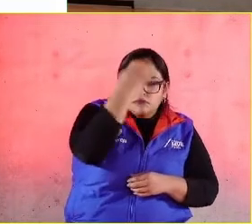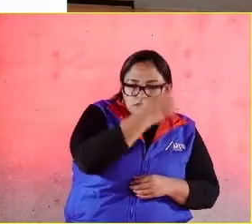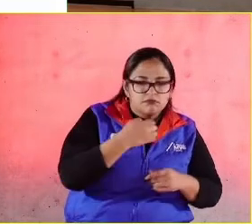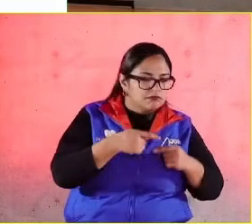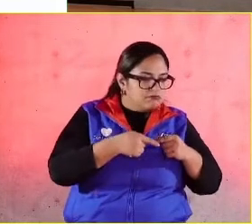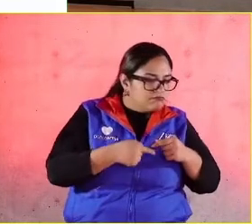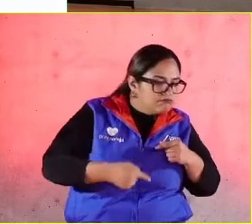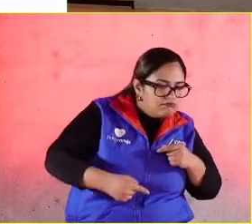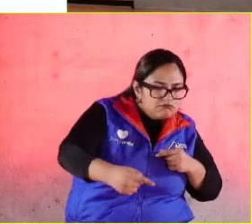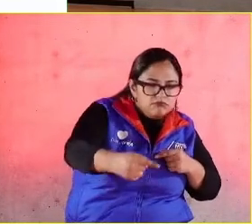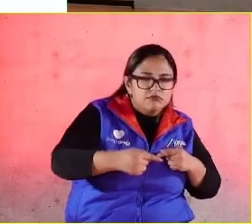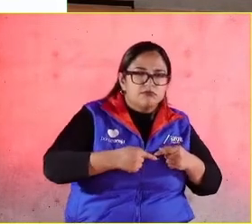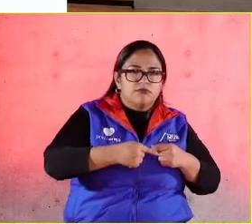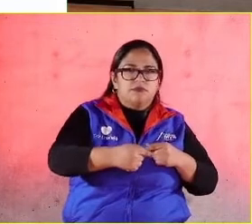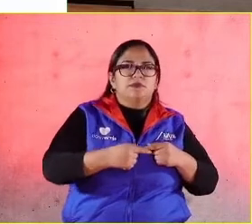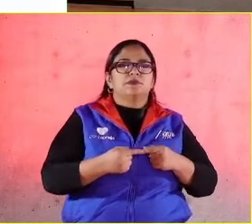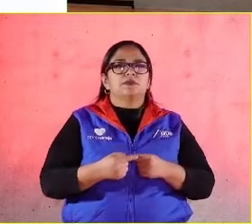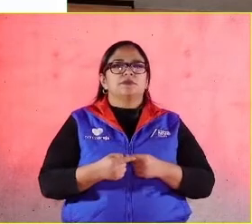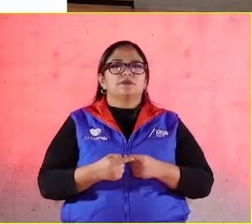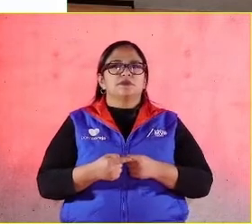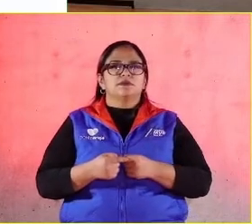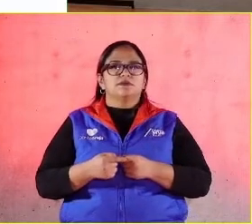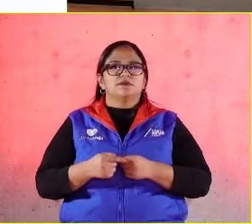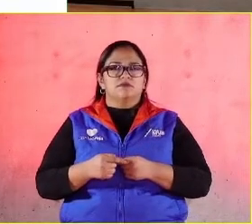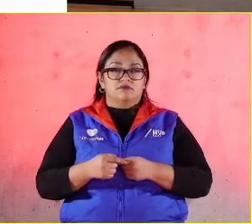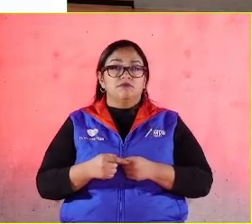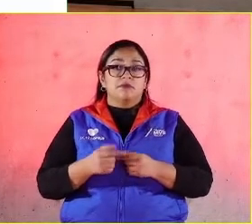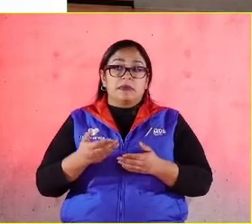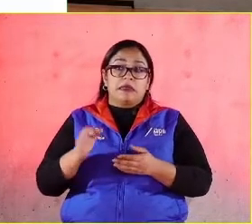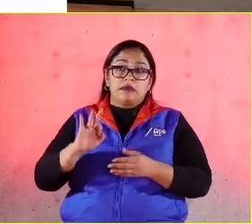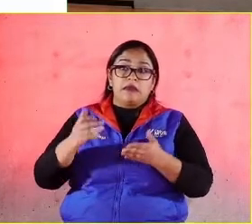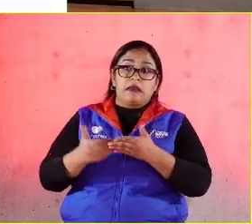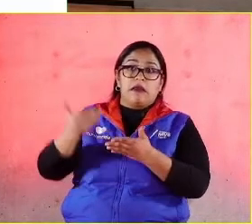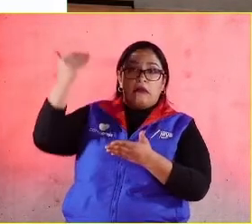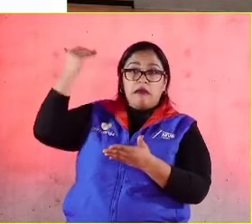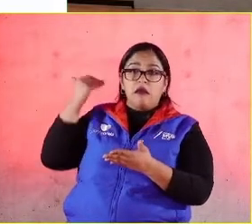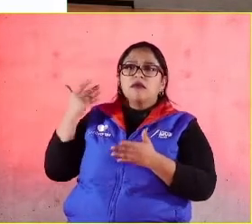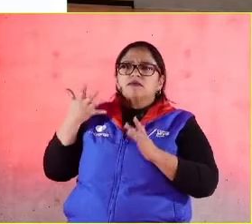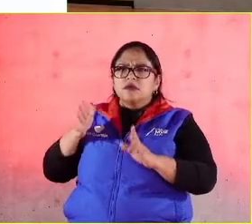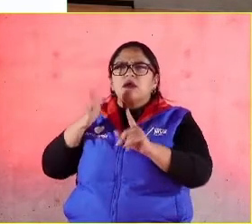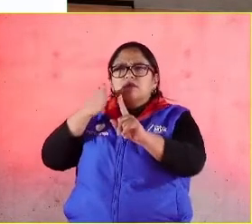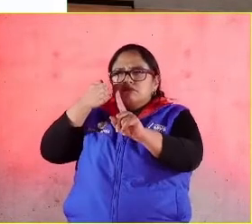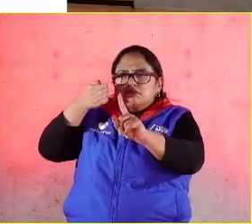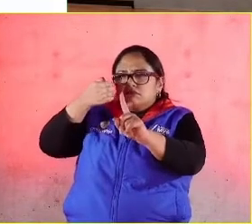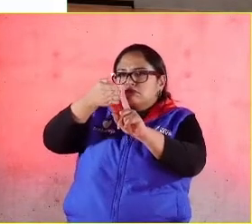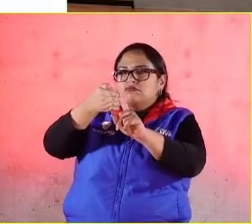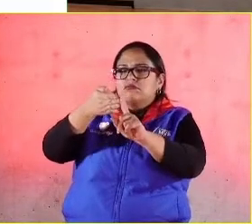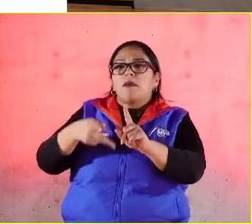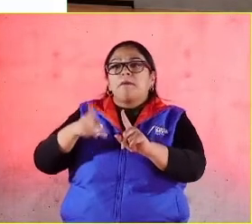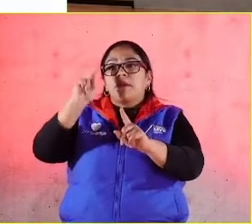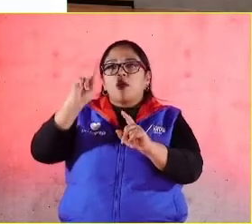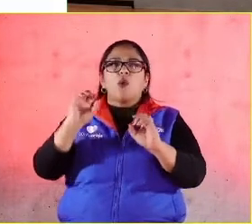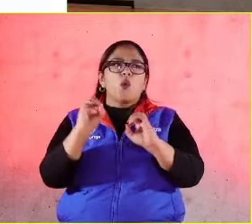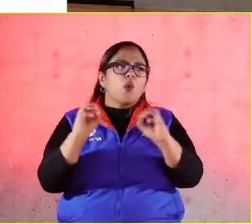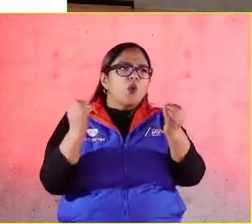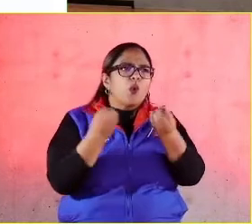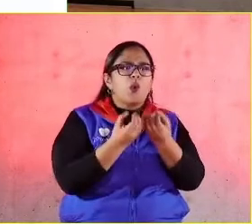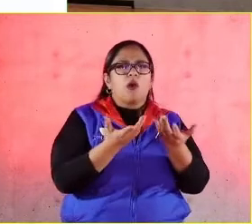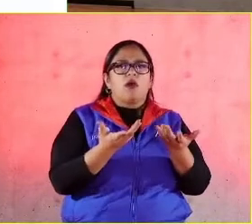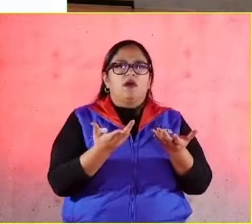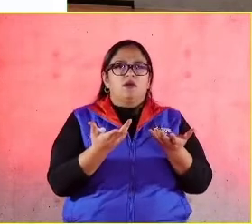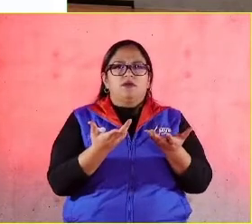mide algunas cosas que muy posiblemente estaban ya dentro de su perspectiva, porque ninguna organización